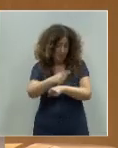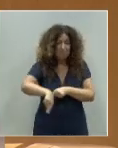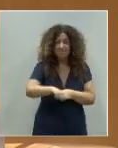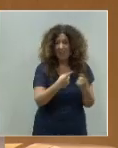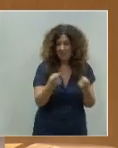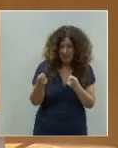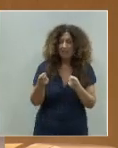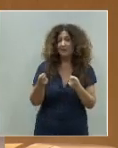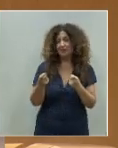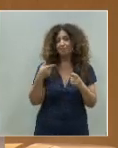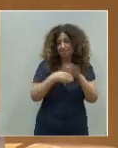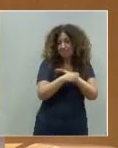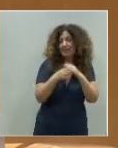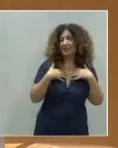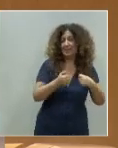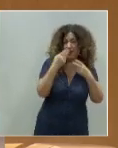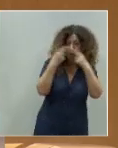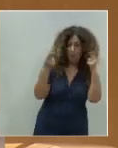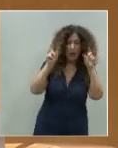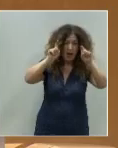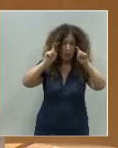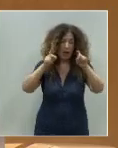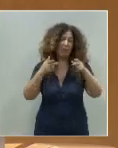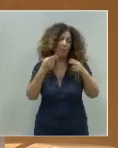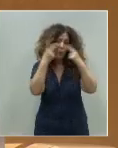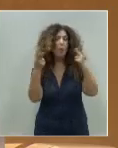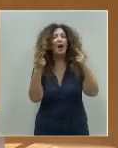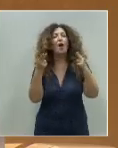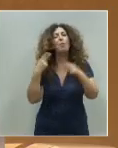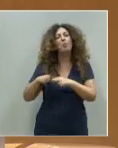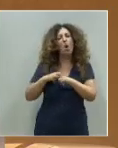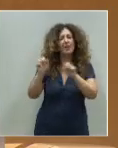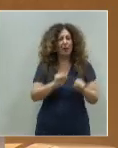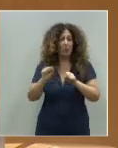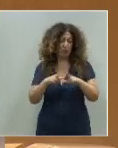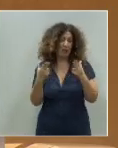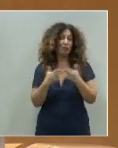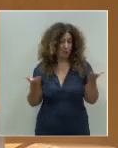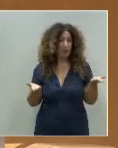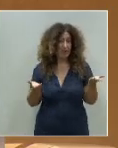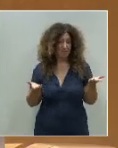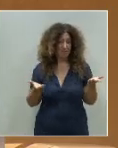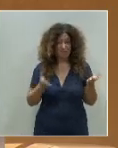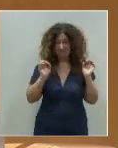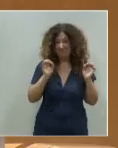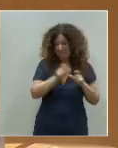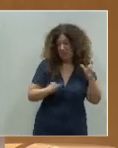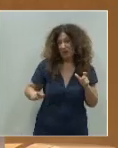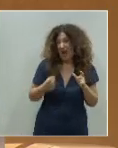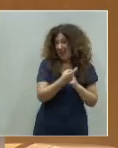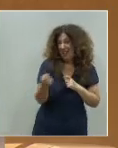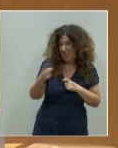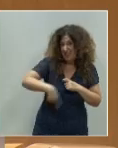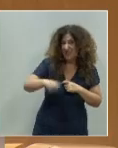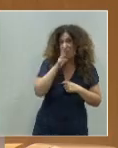de la sanidad pública, la educación pública o las políticas de protección social que necesita la gente cuando está en situación de desempleo.